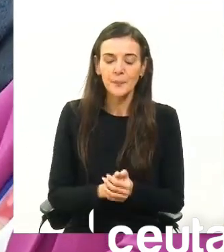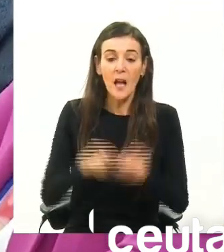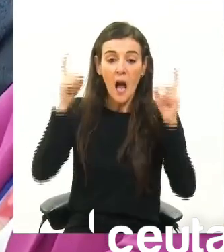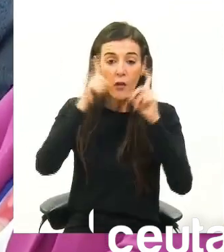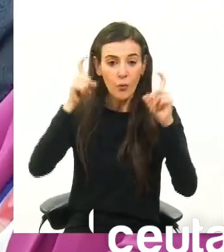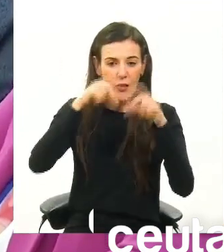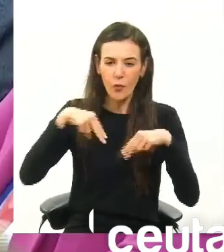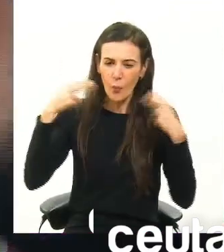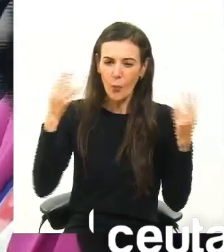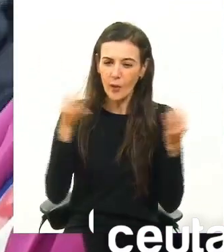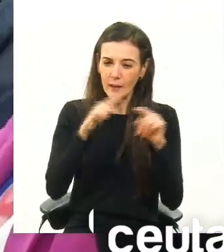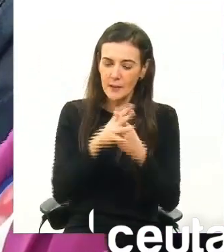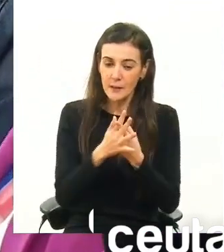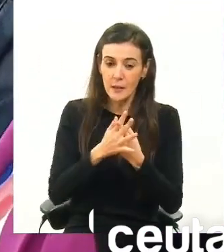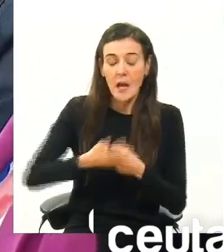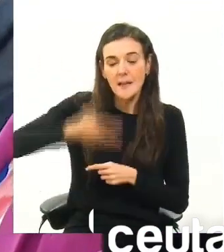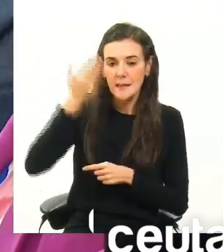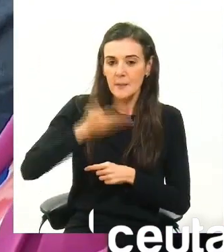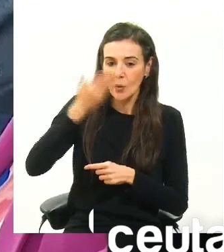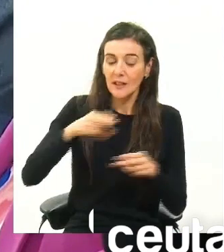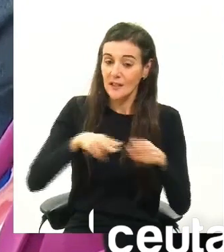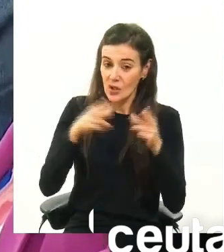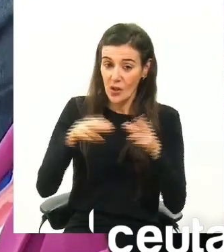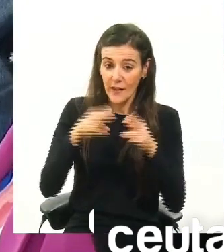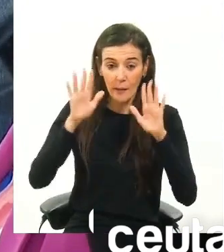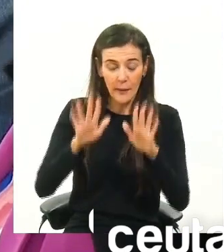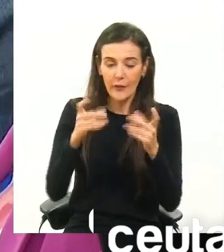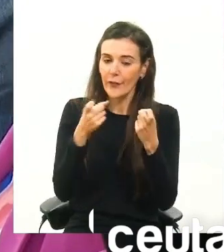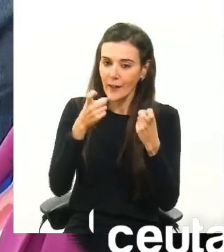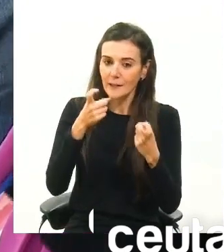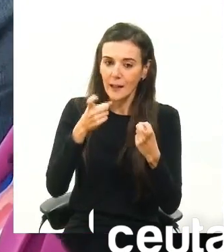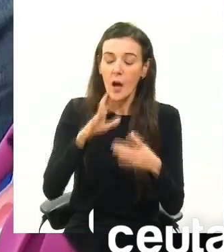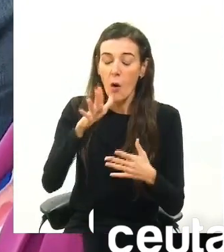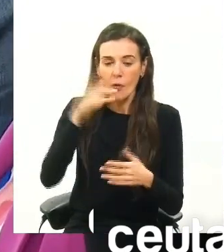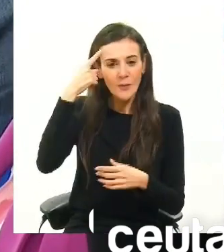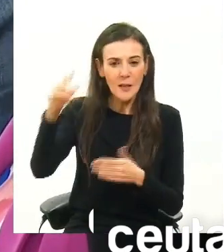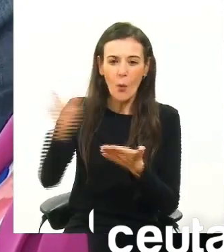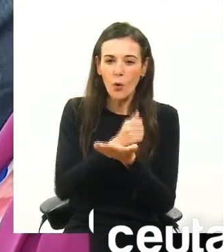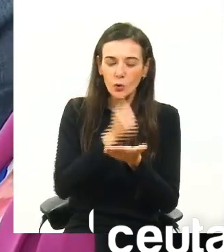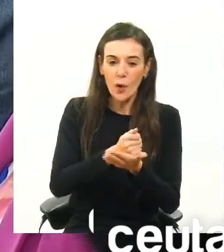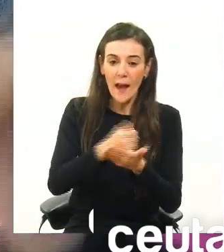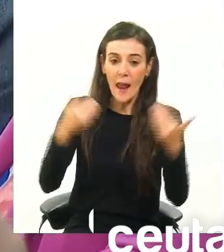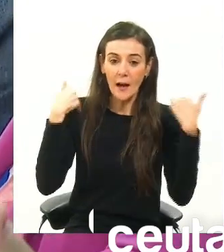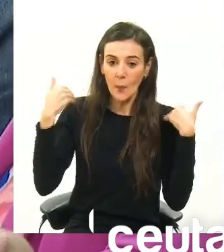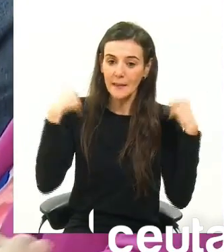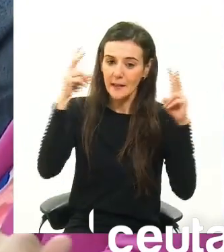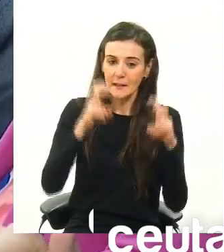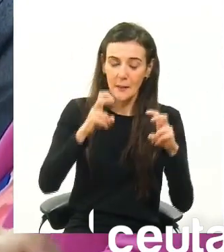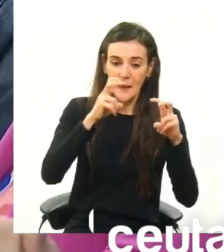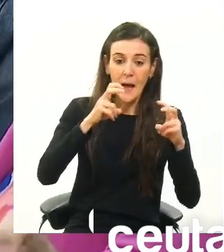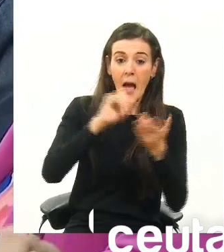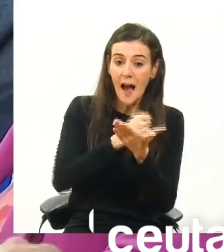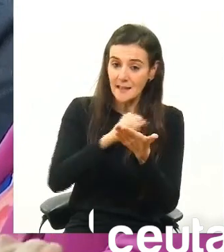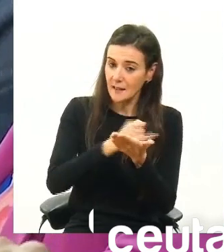pública es un ascensor social fundamental, pero es insuficiente. Todos sabemos que las competencias en materia educativa